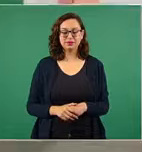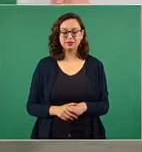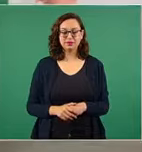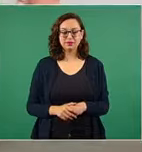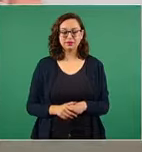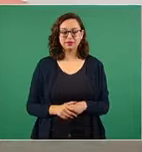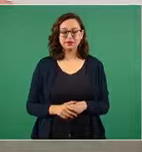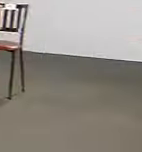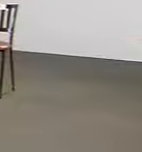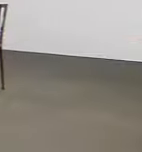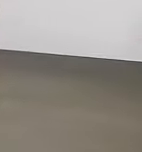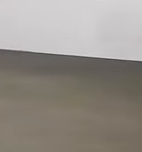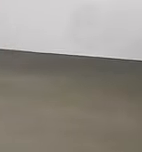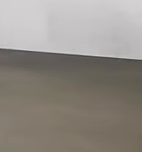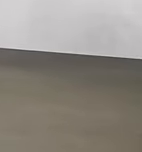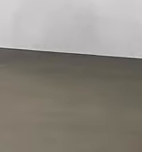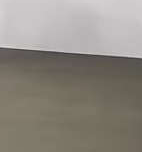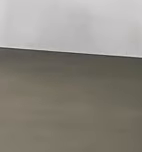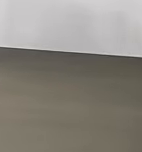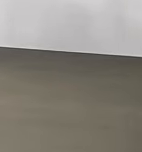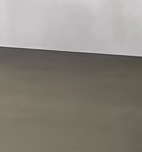gracias gracias